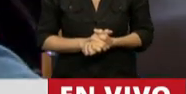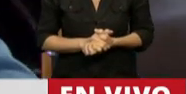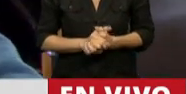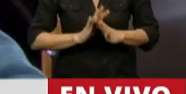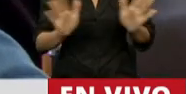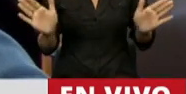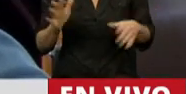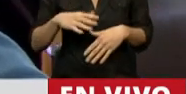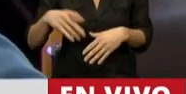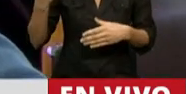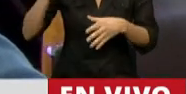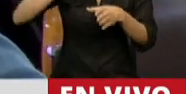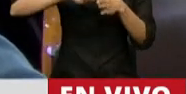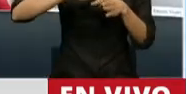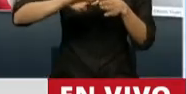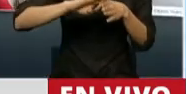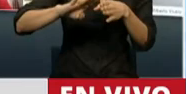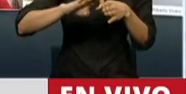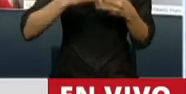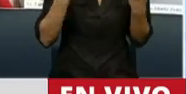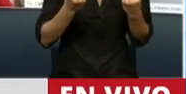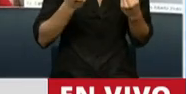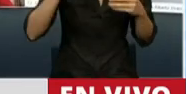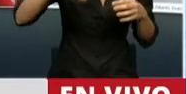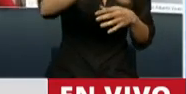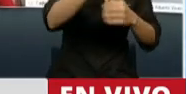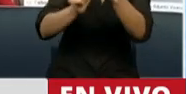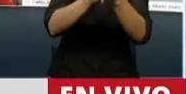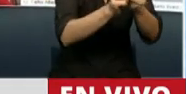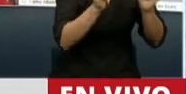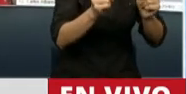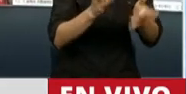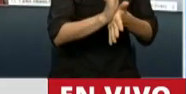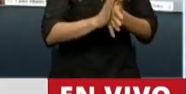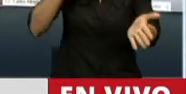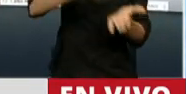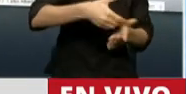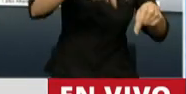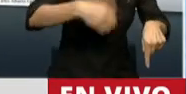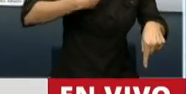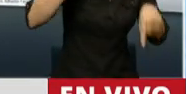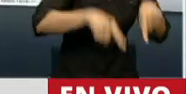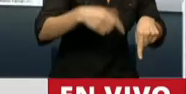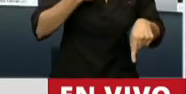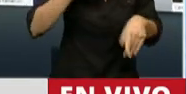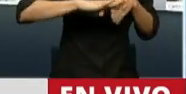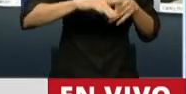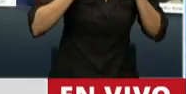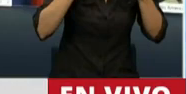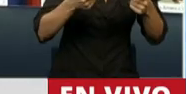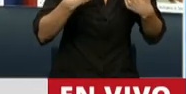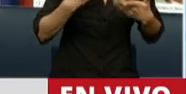La deuda con los empresarios que apuestan al país, esa es la deuda. Hoy dimos un paso para encaminar la reestructuración